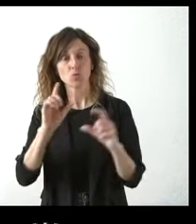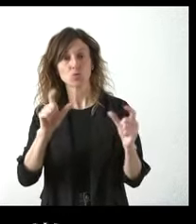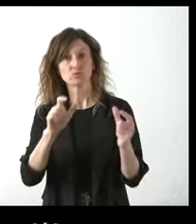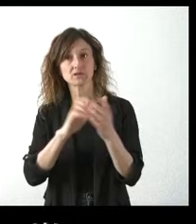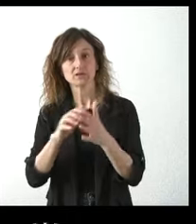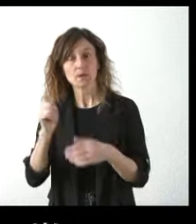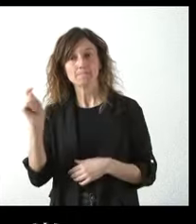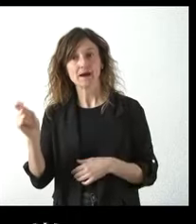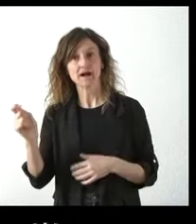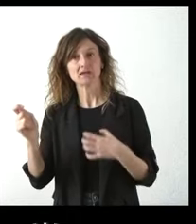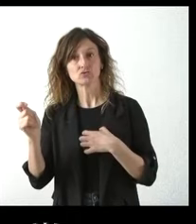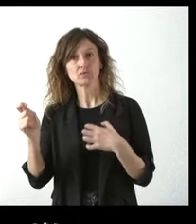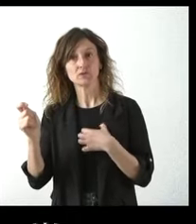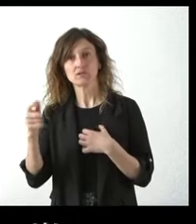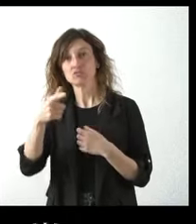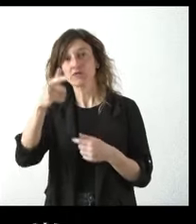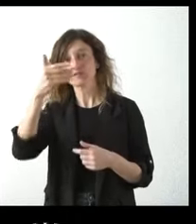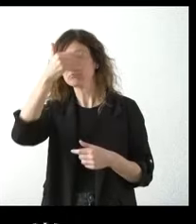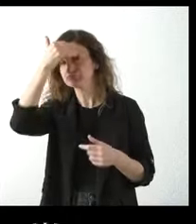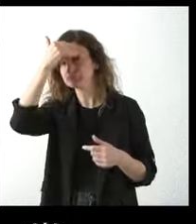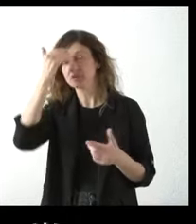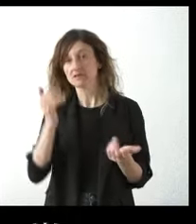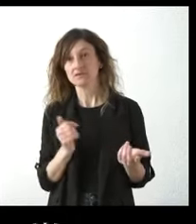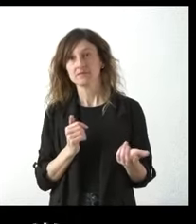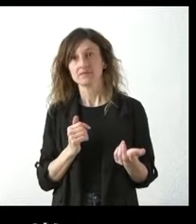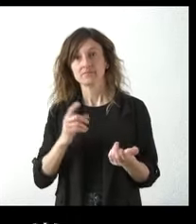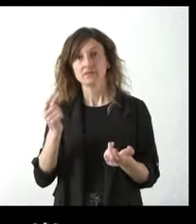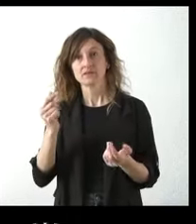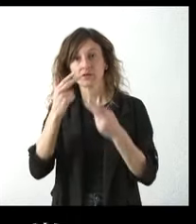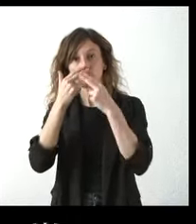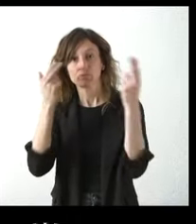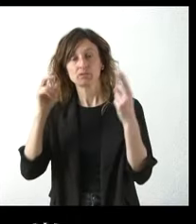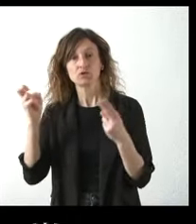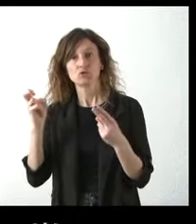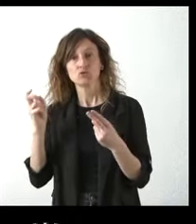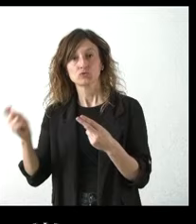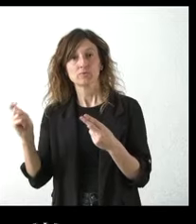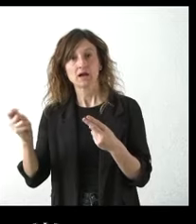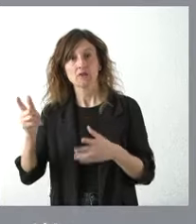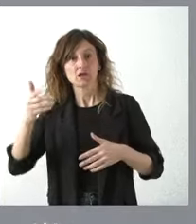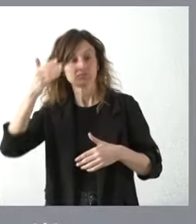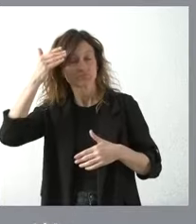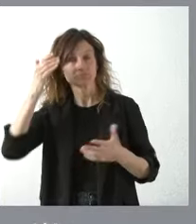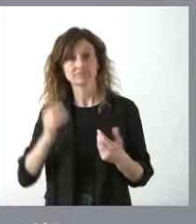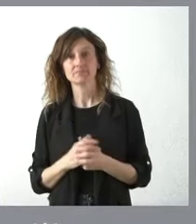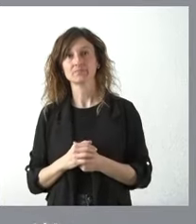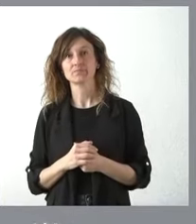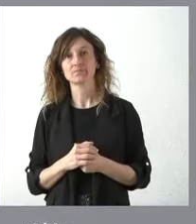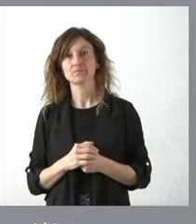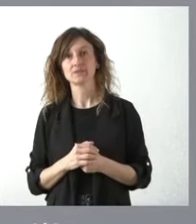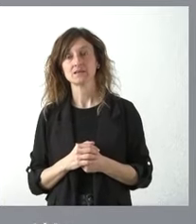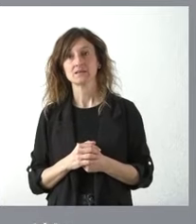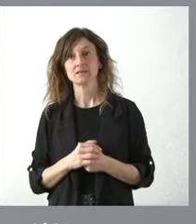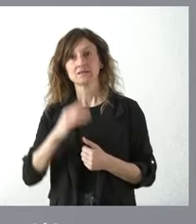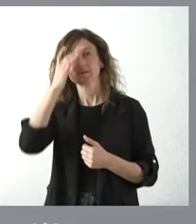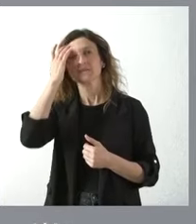se podía pagar sin embargo miraron a otro lado cuando se pagó con otro dinero público bueno si alguien tiene cualquier duda